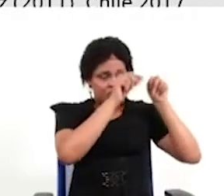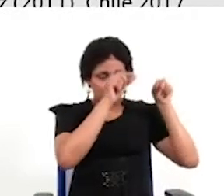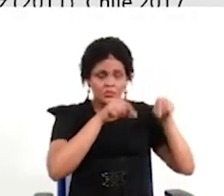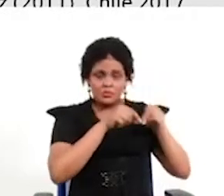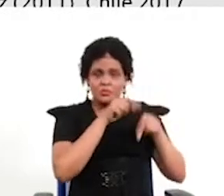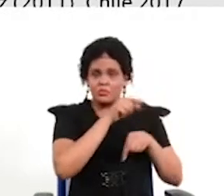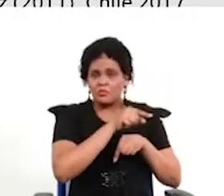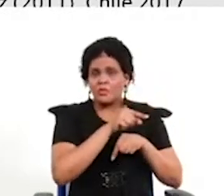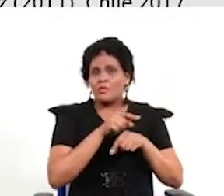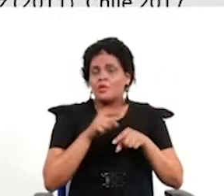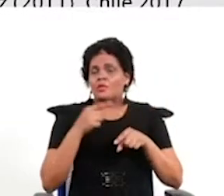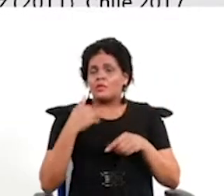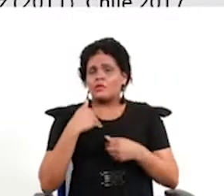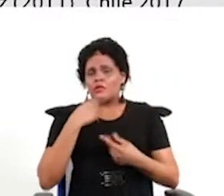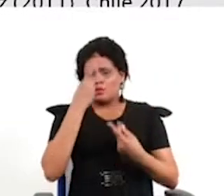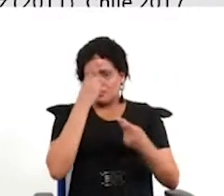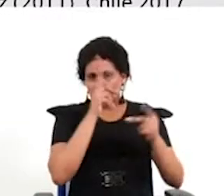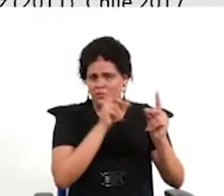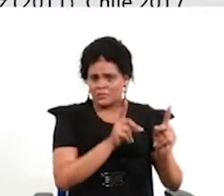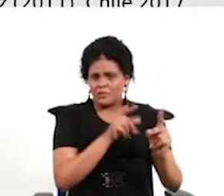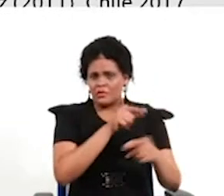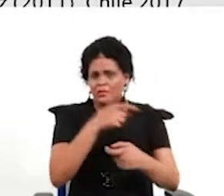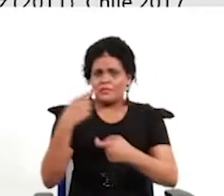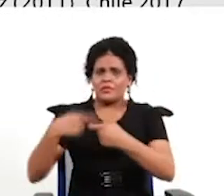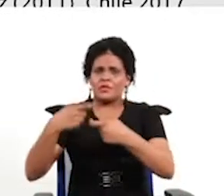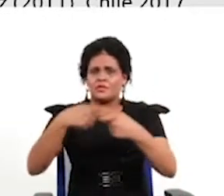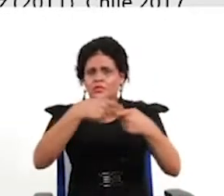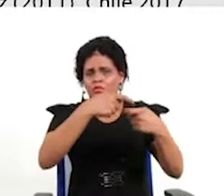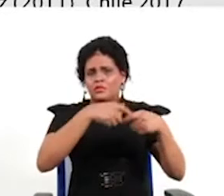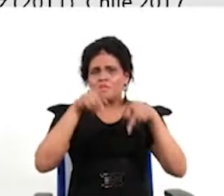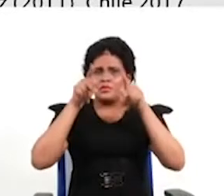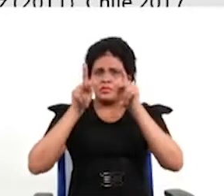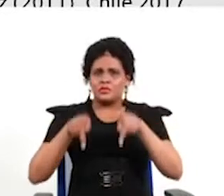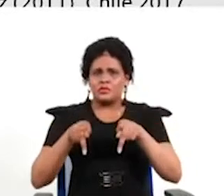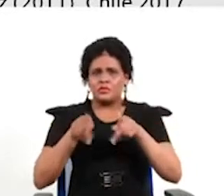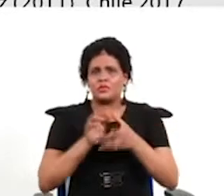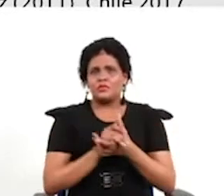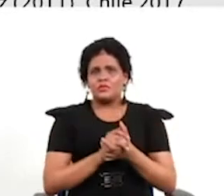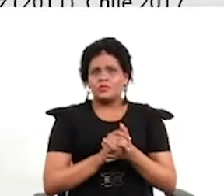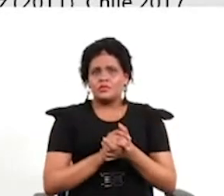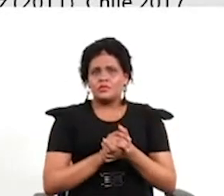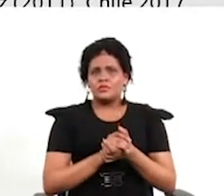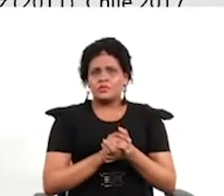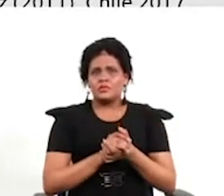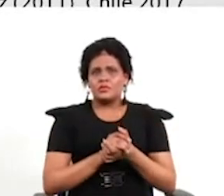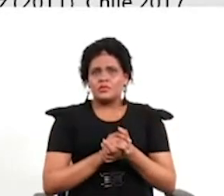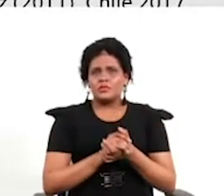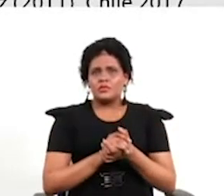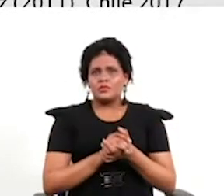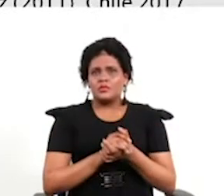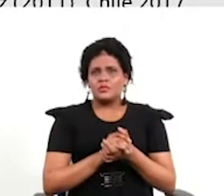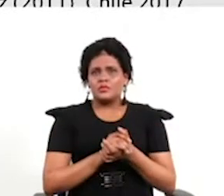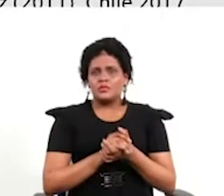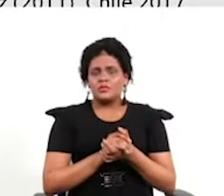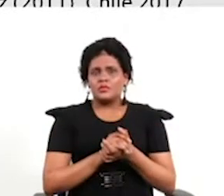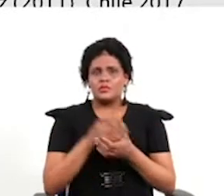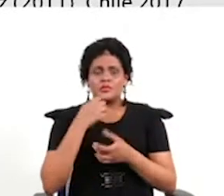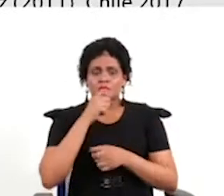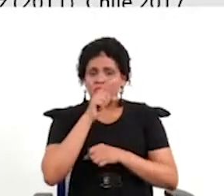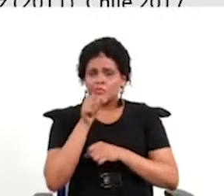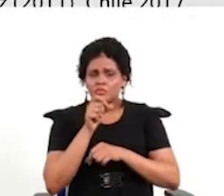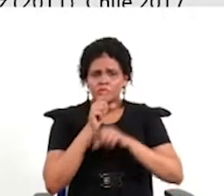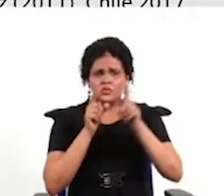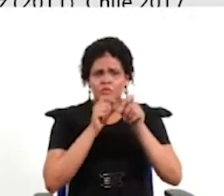a la decisión de lo que la participación ciudadana determina. Pero en el caso de Brasil, que también me resulta un caso especialmente